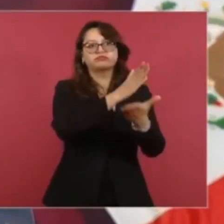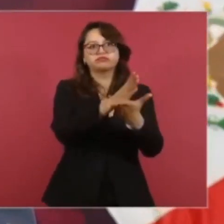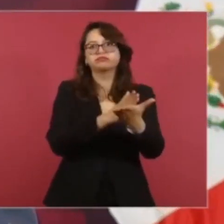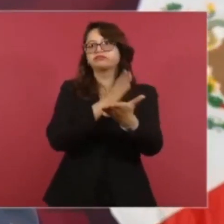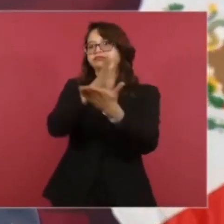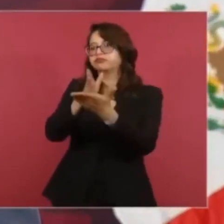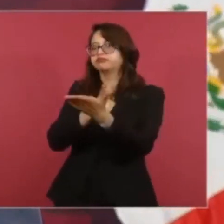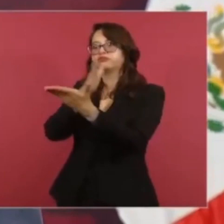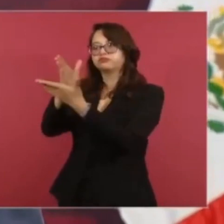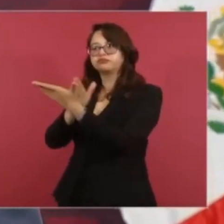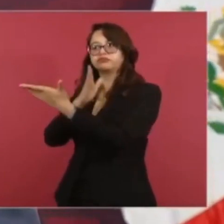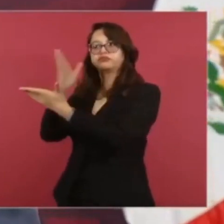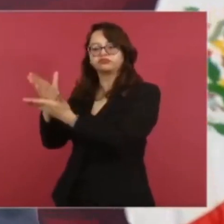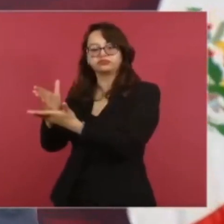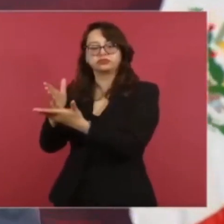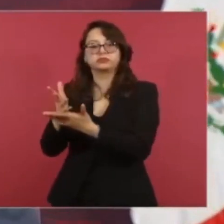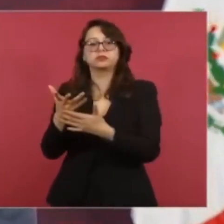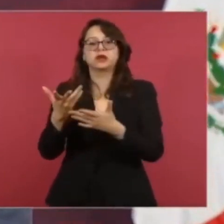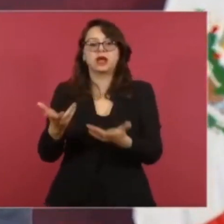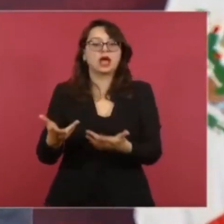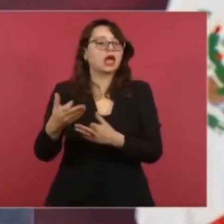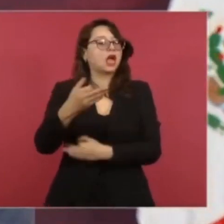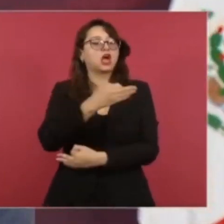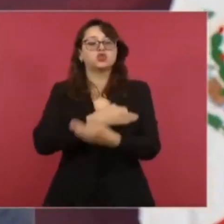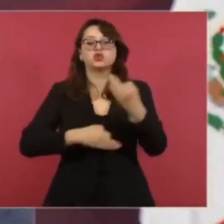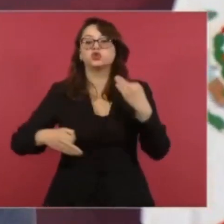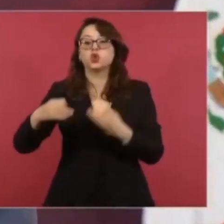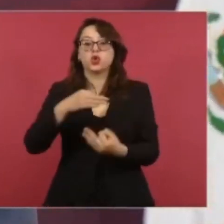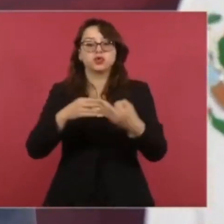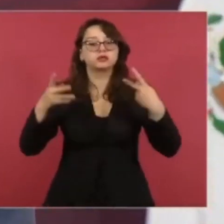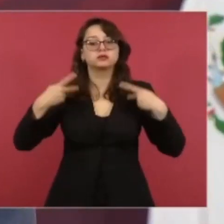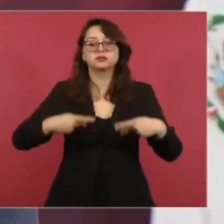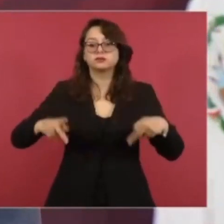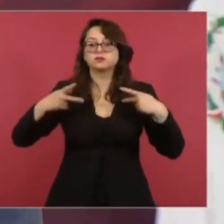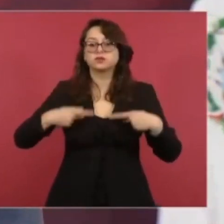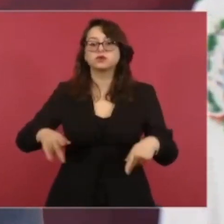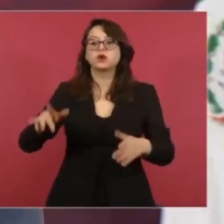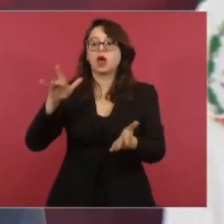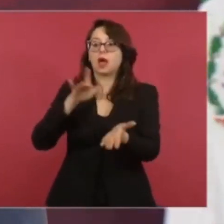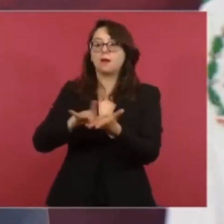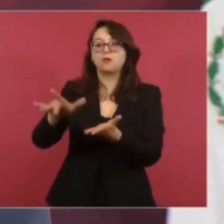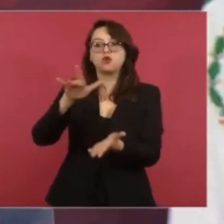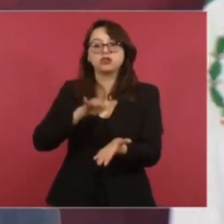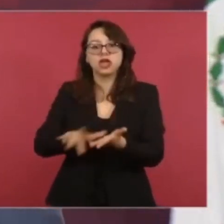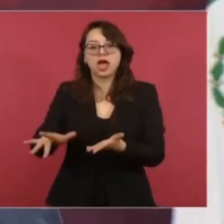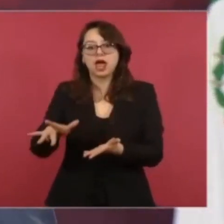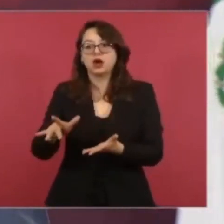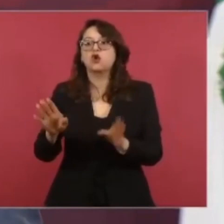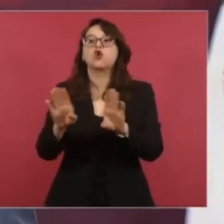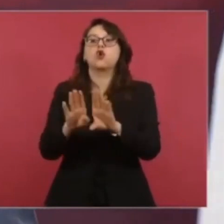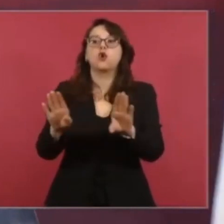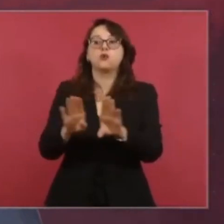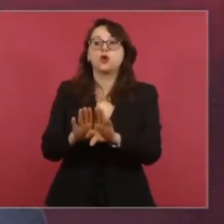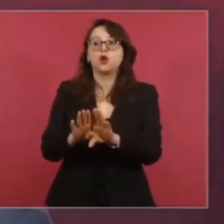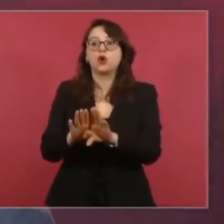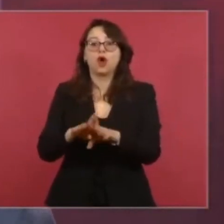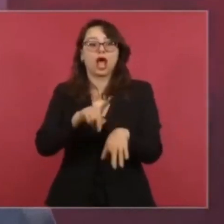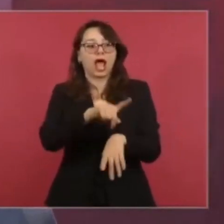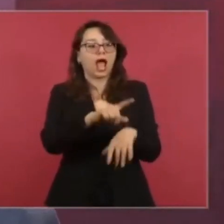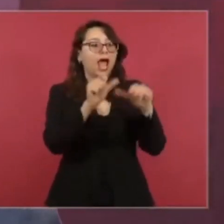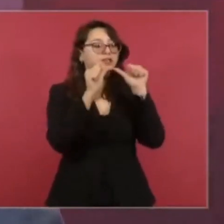todo se va a entregar de manera directa, sin